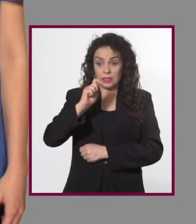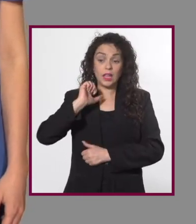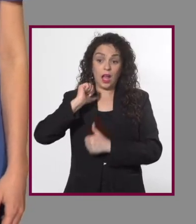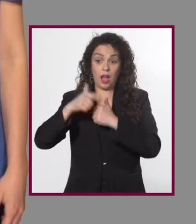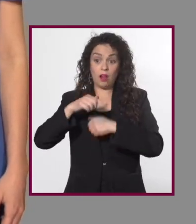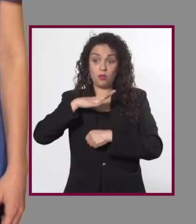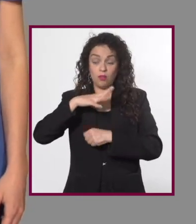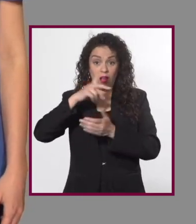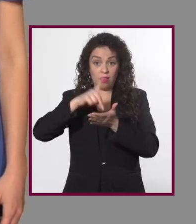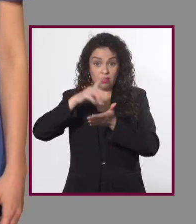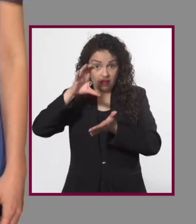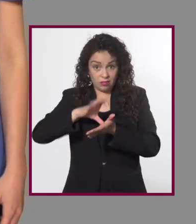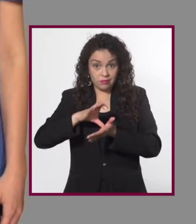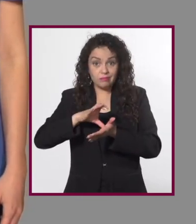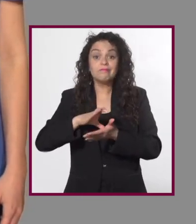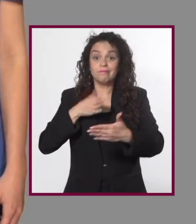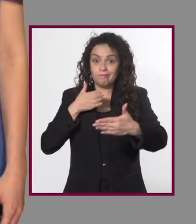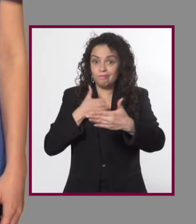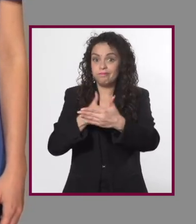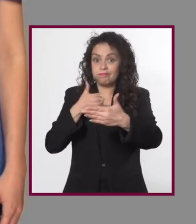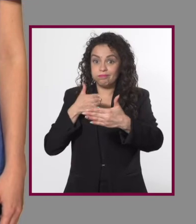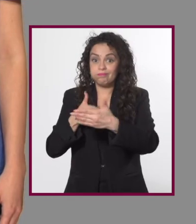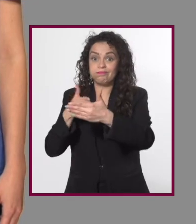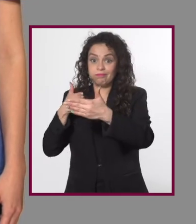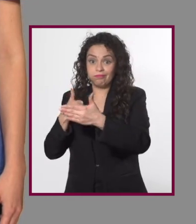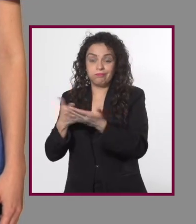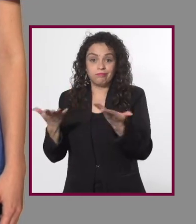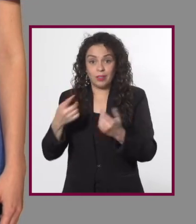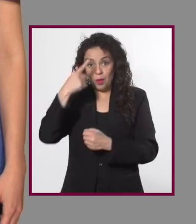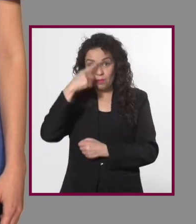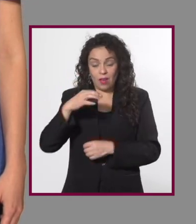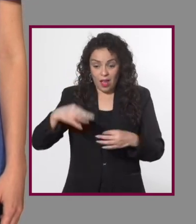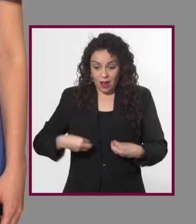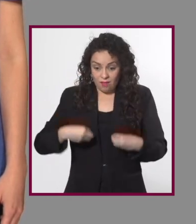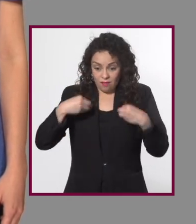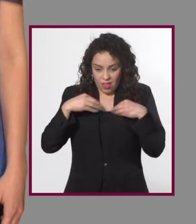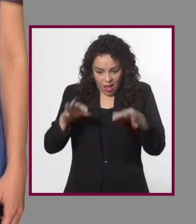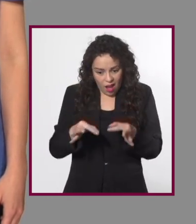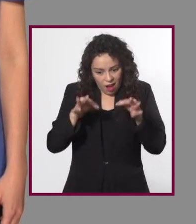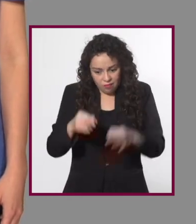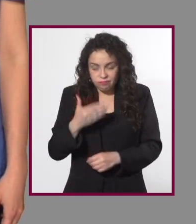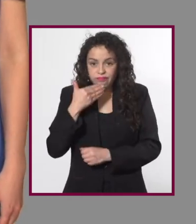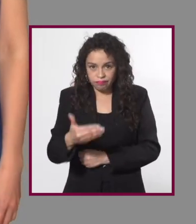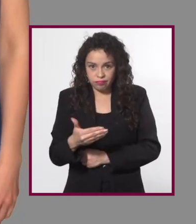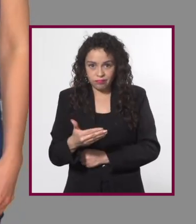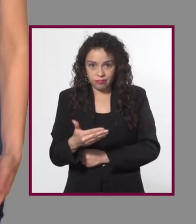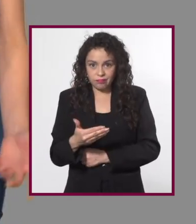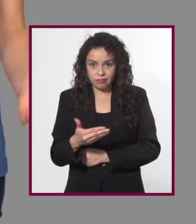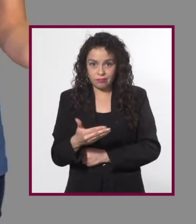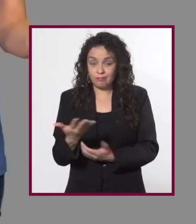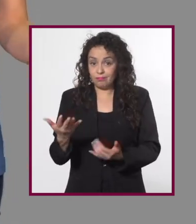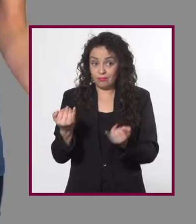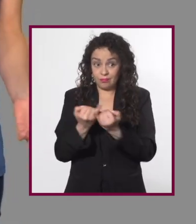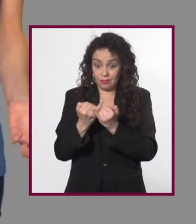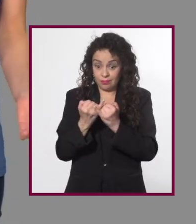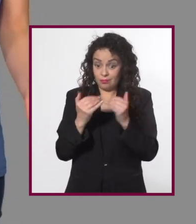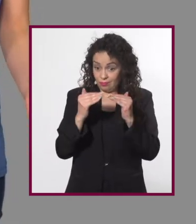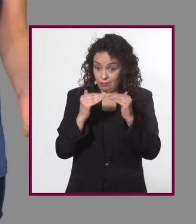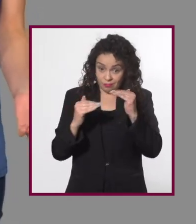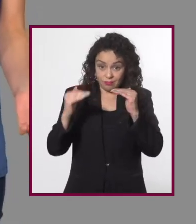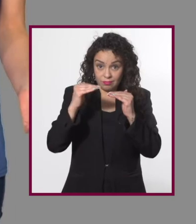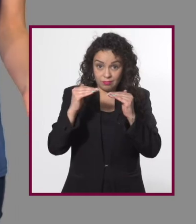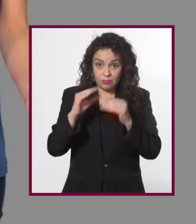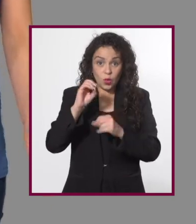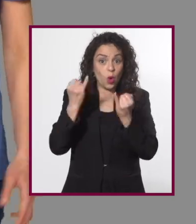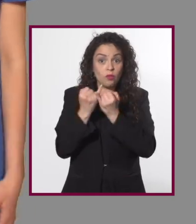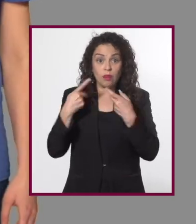que si padecemos alguna discapacidad tenemos alguna barrera que librar para tener una vida plena. Y en igualdad de circunstancias